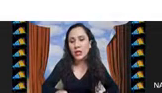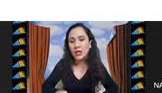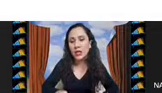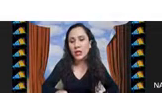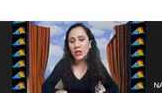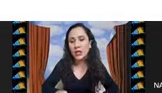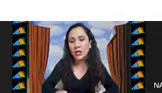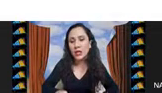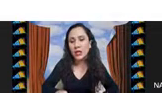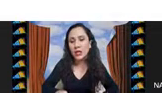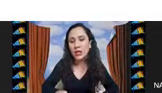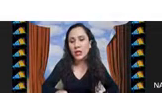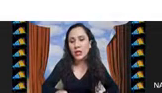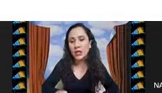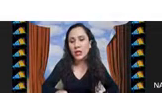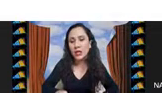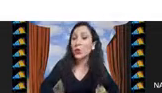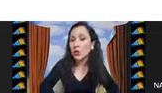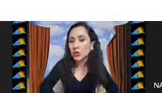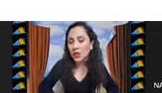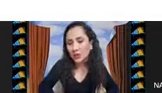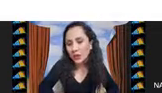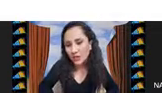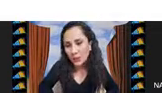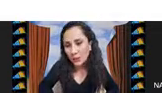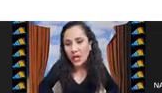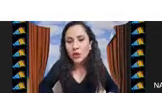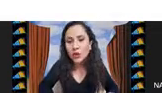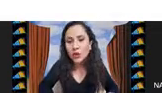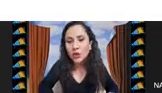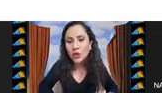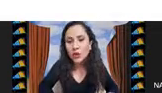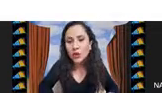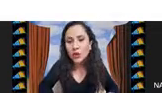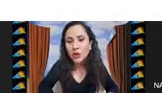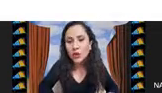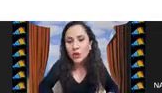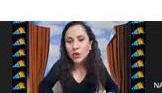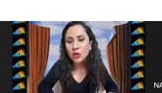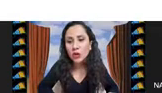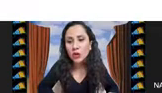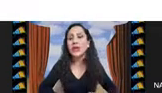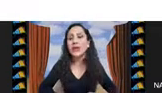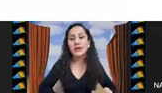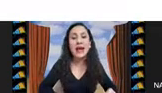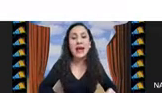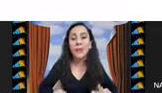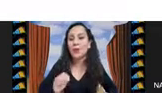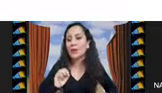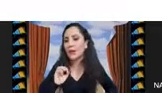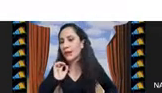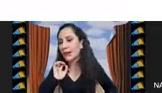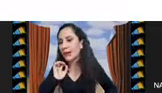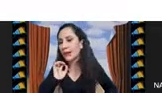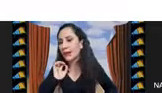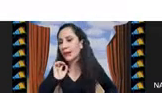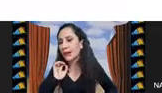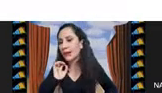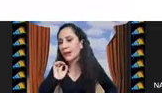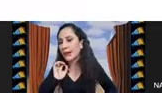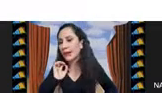su grado de dificultad que permitan hacer pronósticos de desempeño para cuando me llegue una instancia nueva decir ah pues